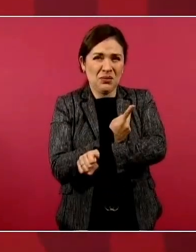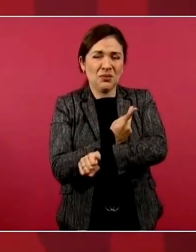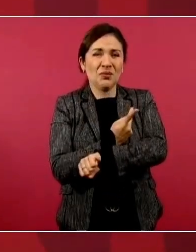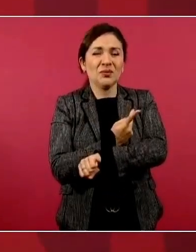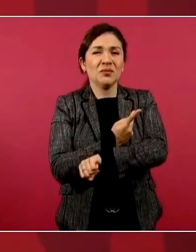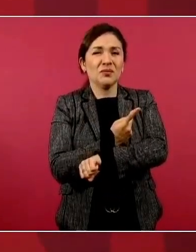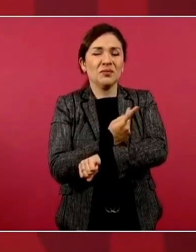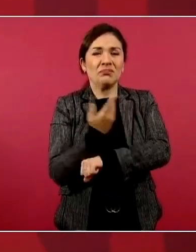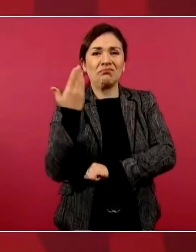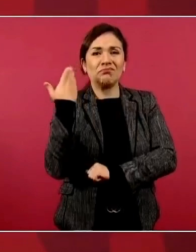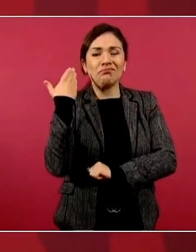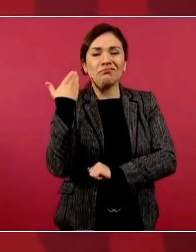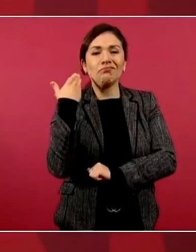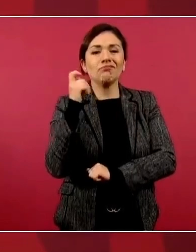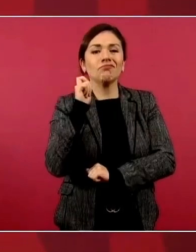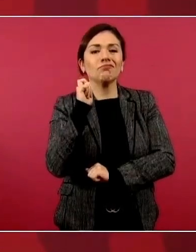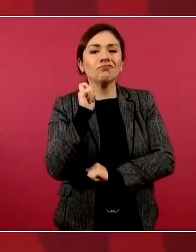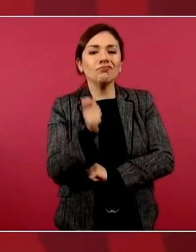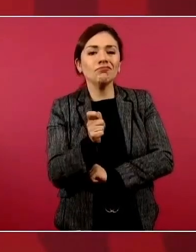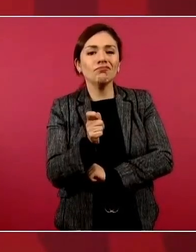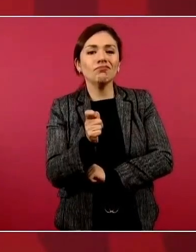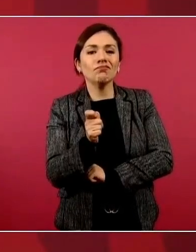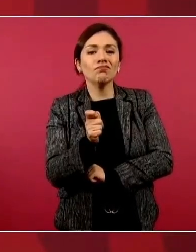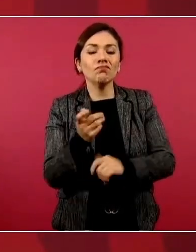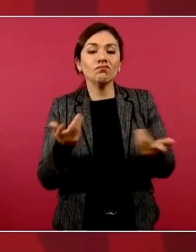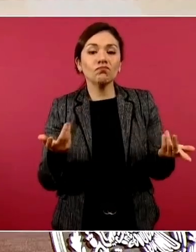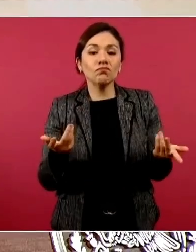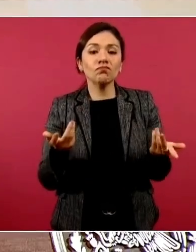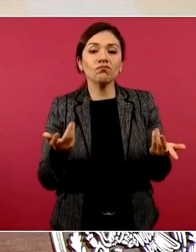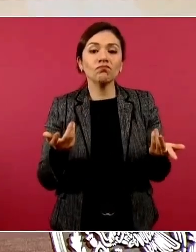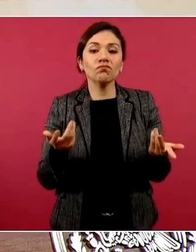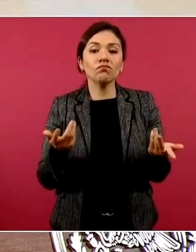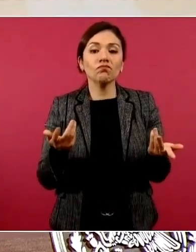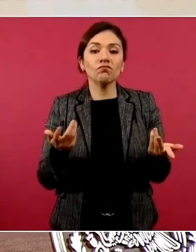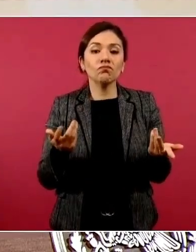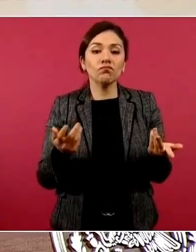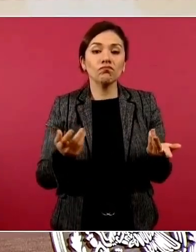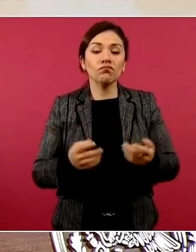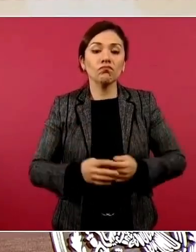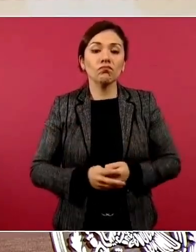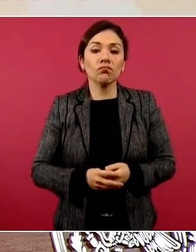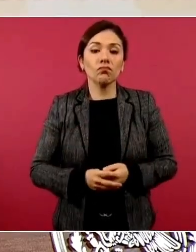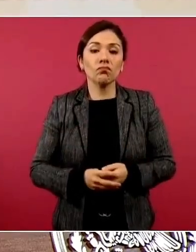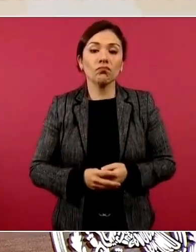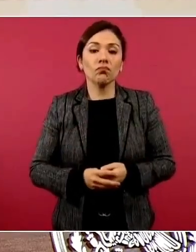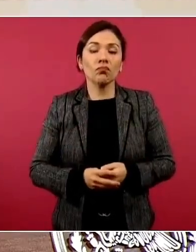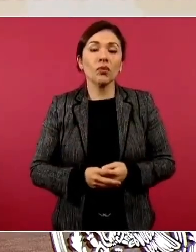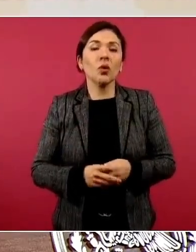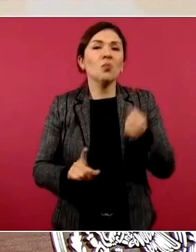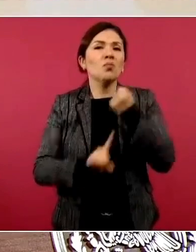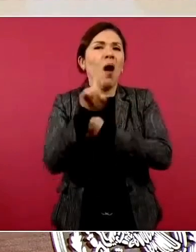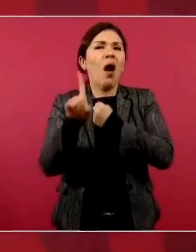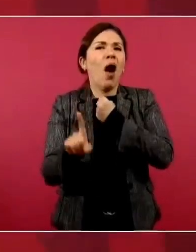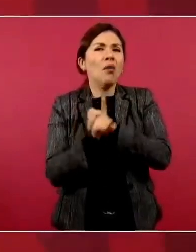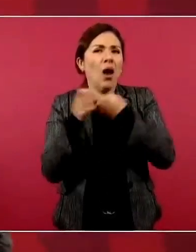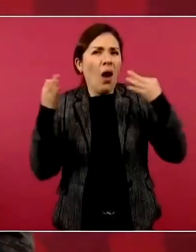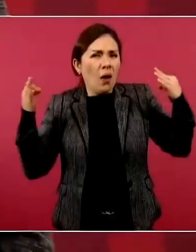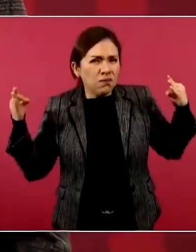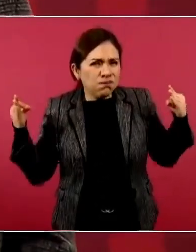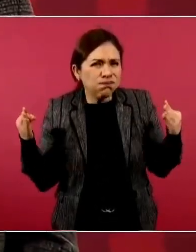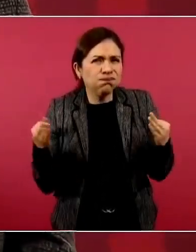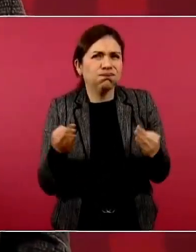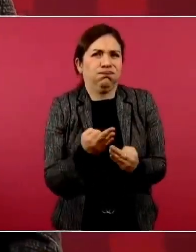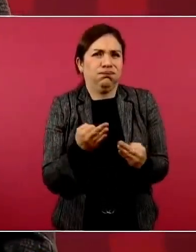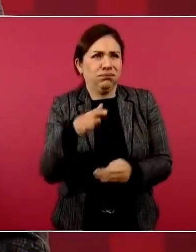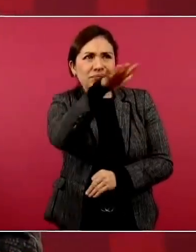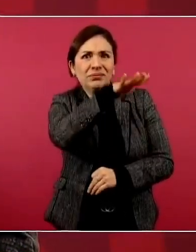congelamiento y